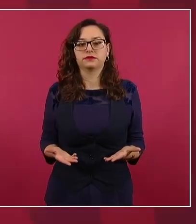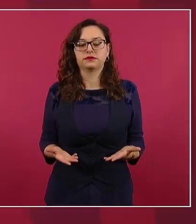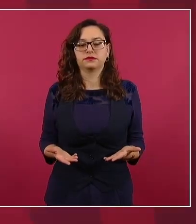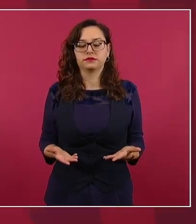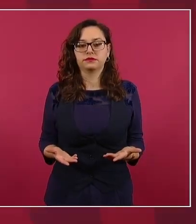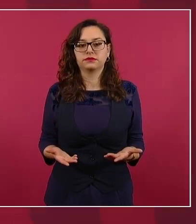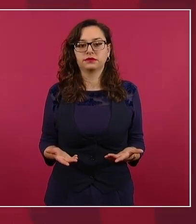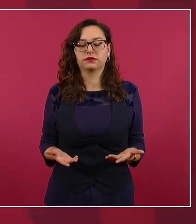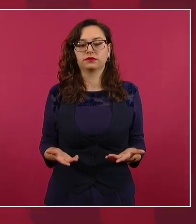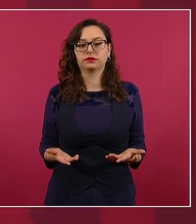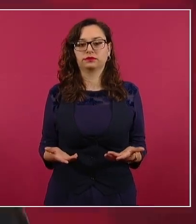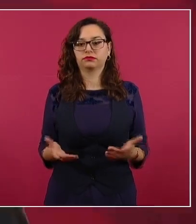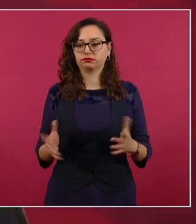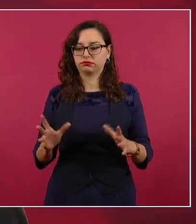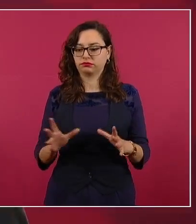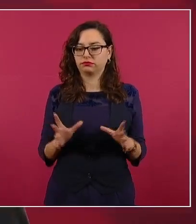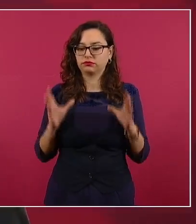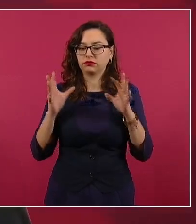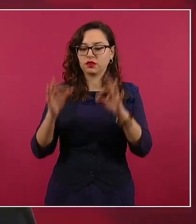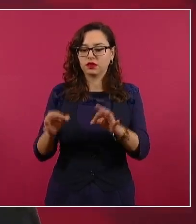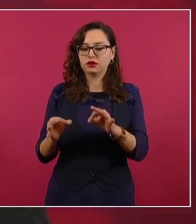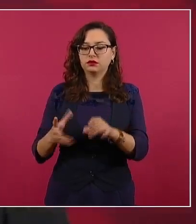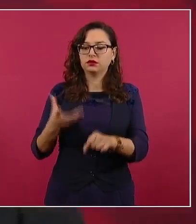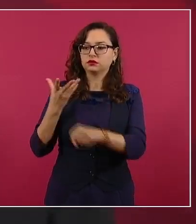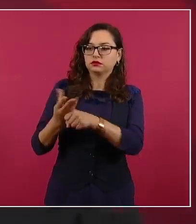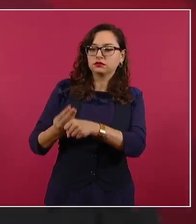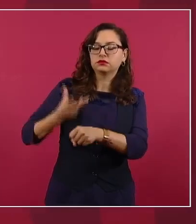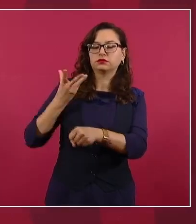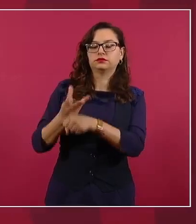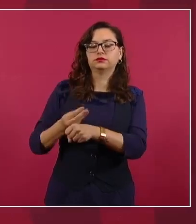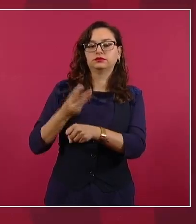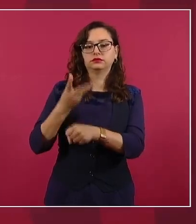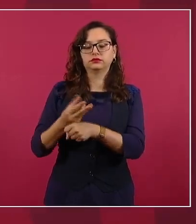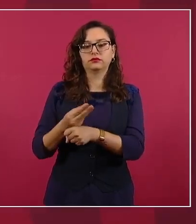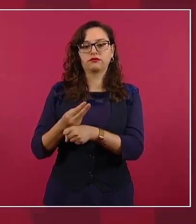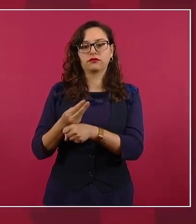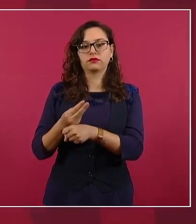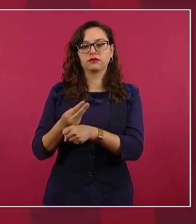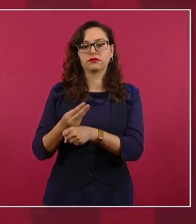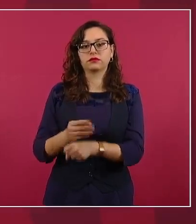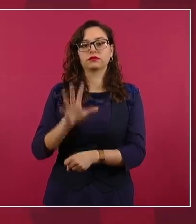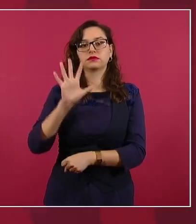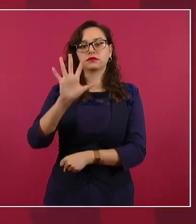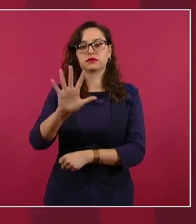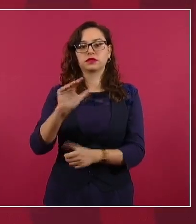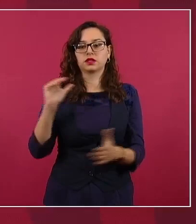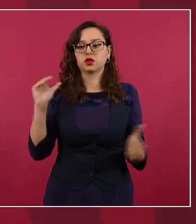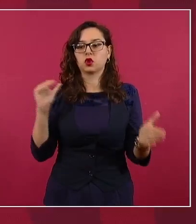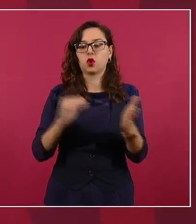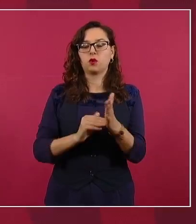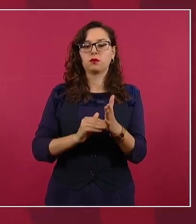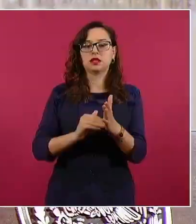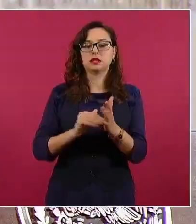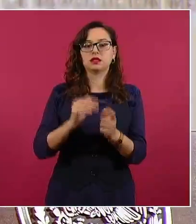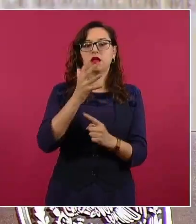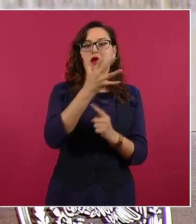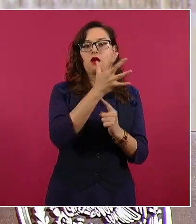de cinco mil antenas